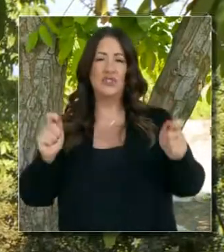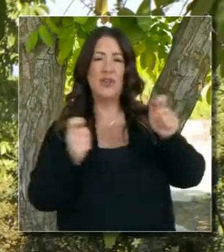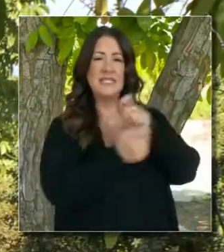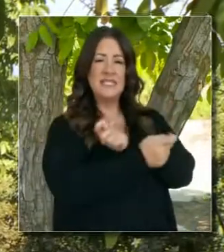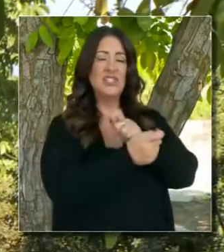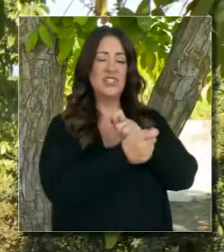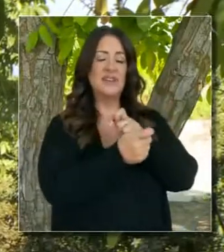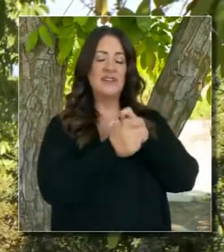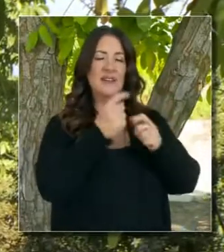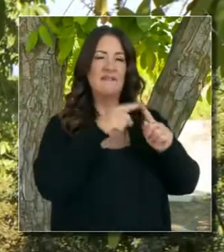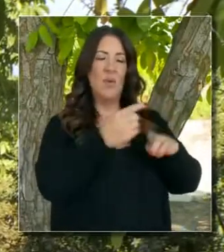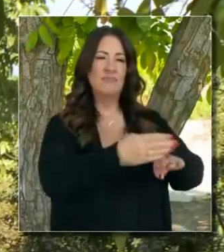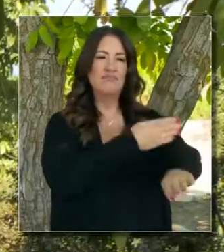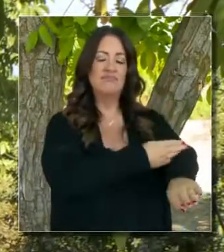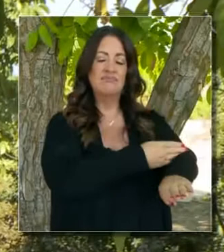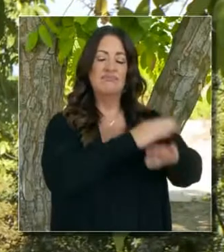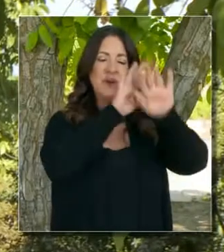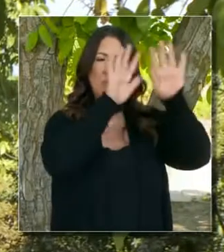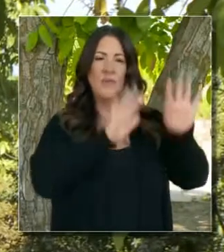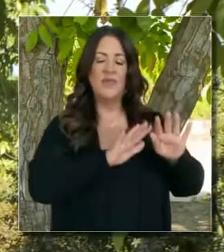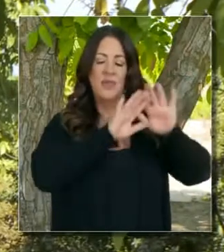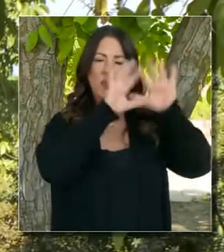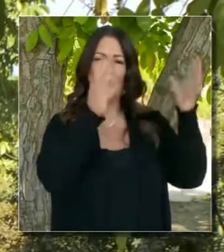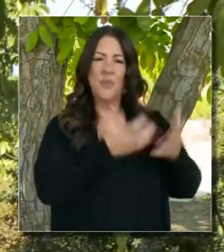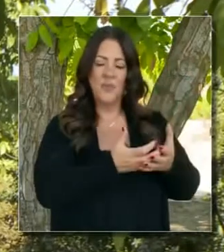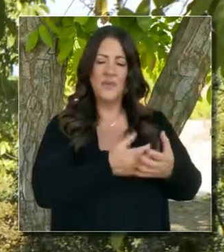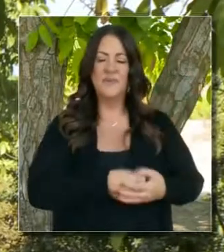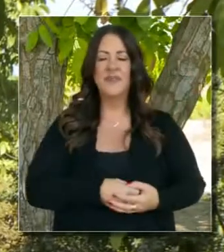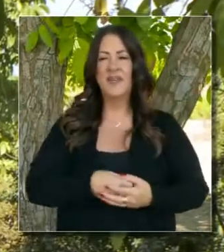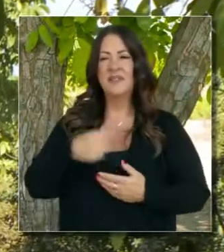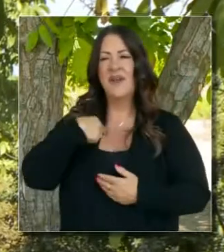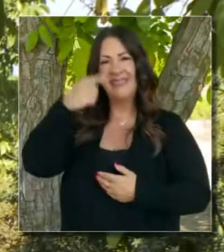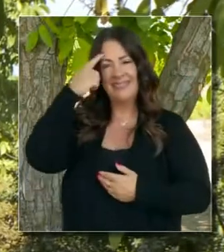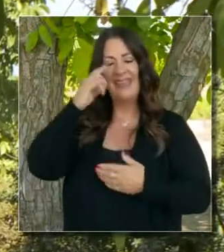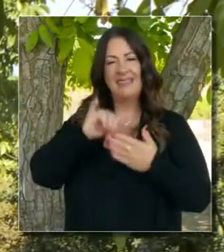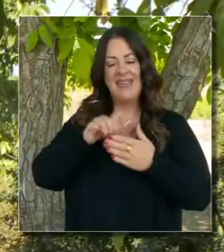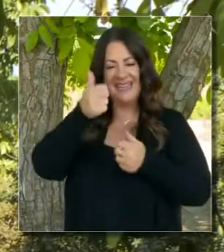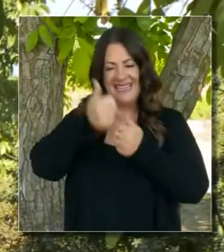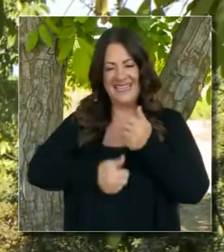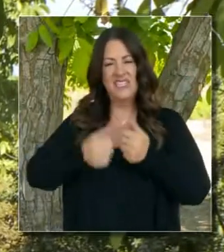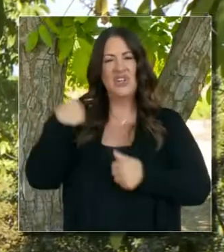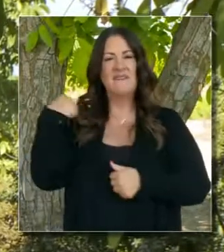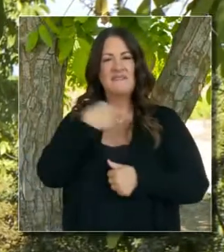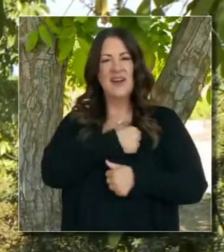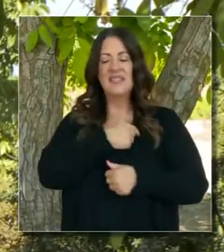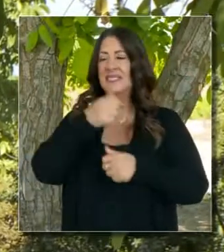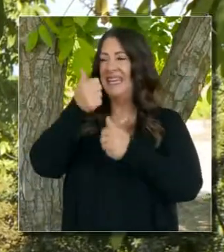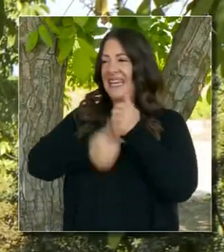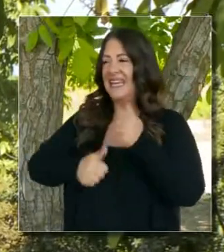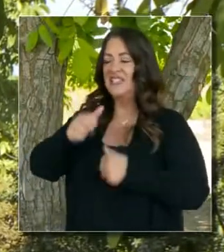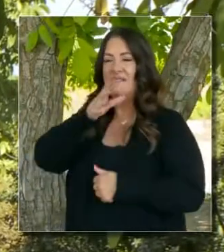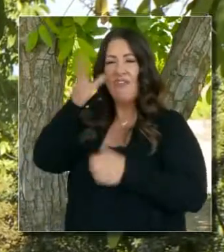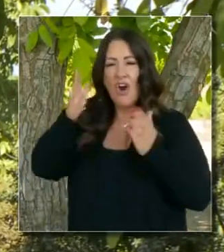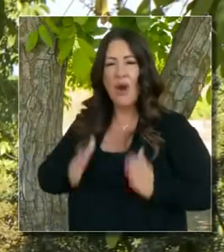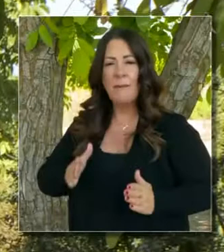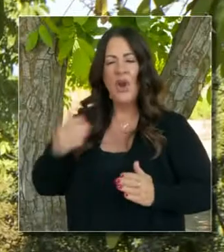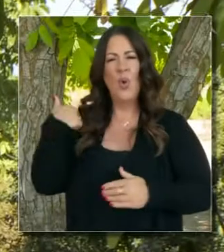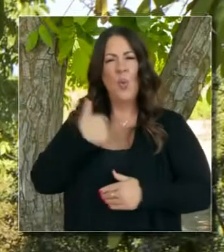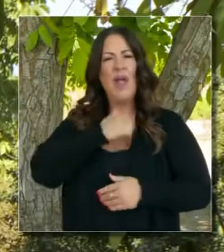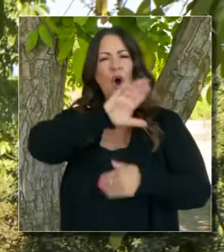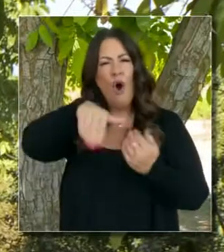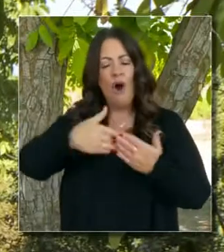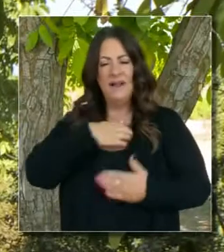transición en la cual estamos dando incentivos por el tipo de comportamiento del cual todos somos